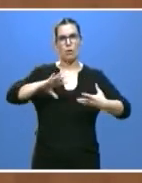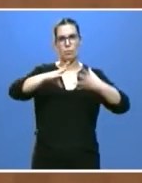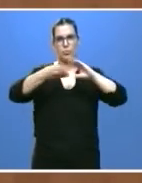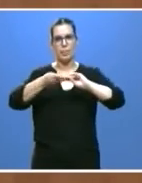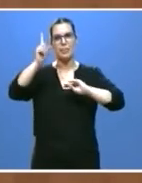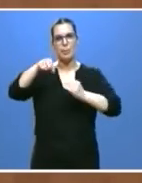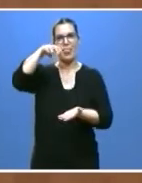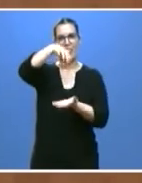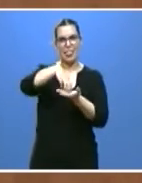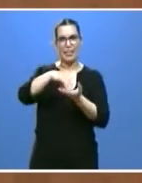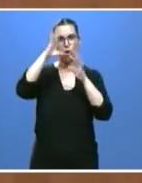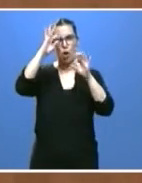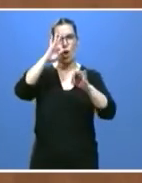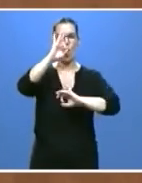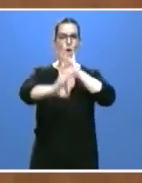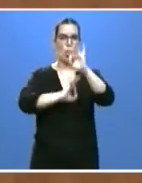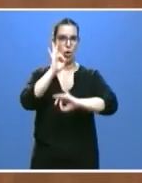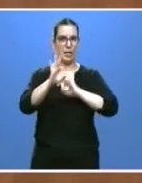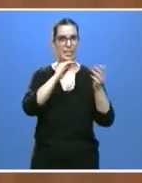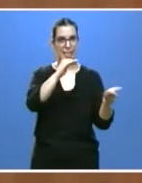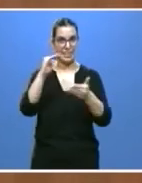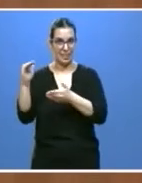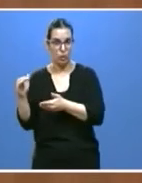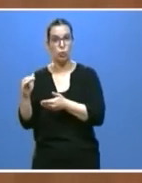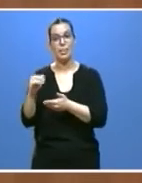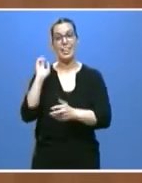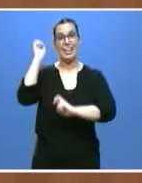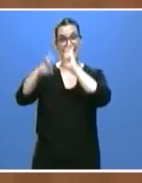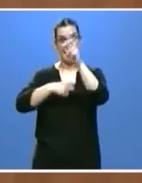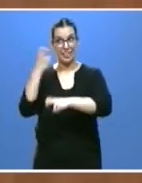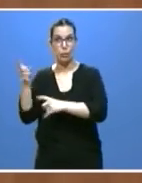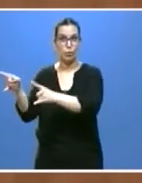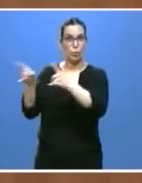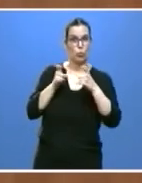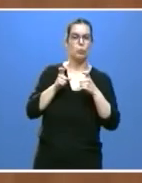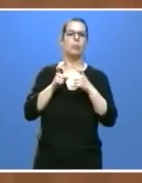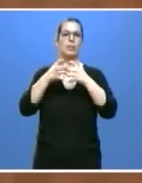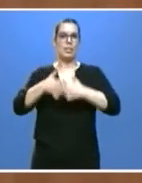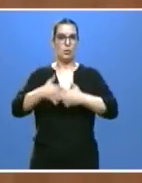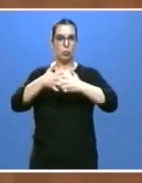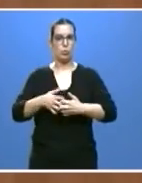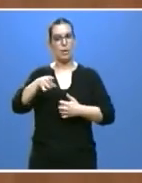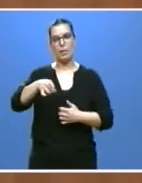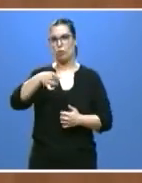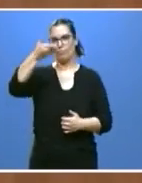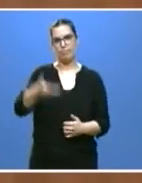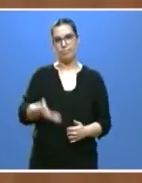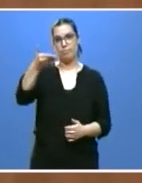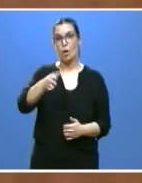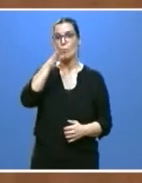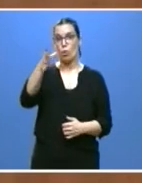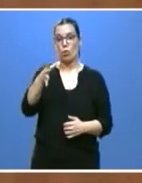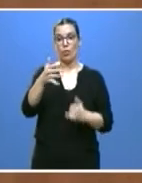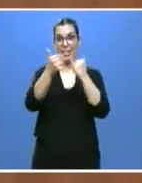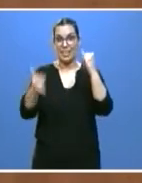los centros logísticos. Y con la reindustrialización como objetivo irrenunciable. Porque esta crisis ha consolidado la